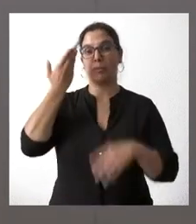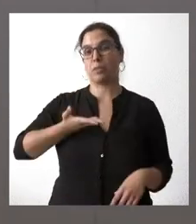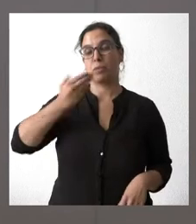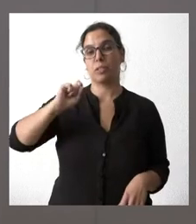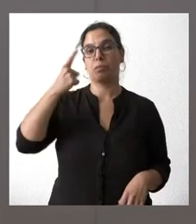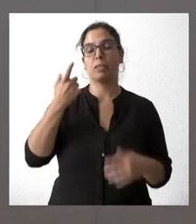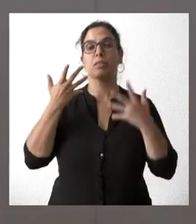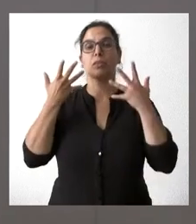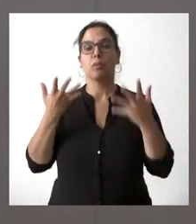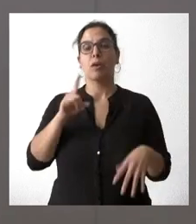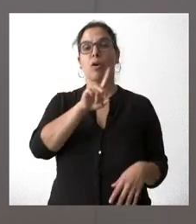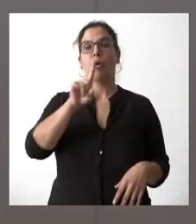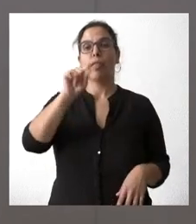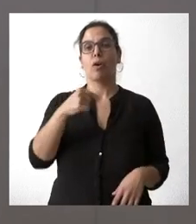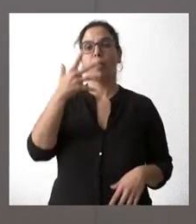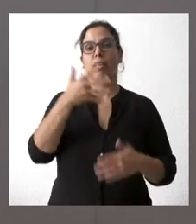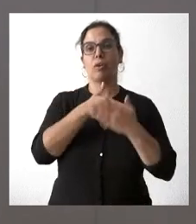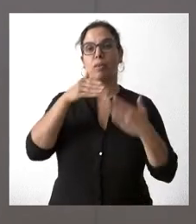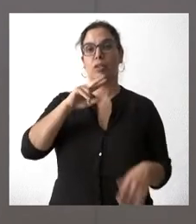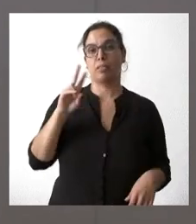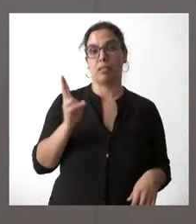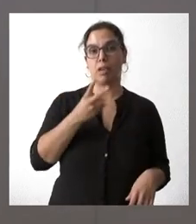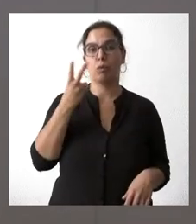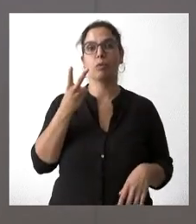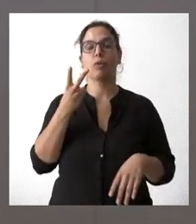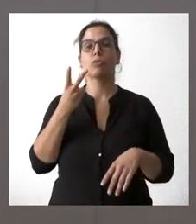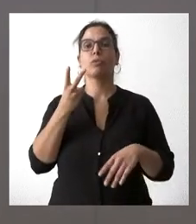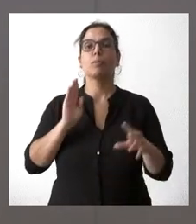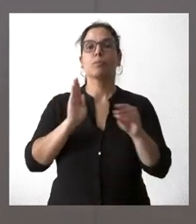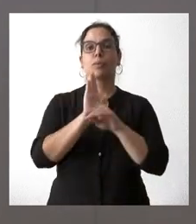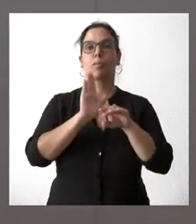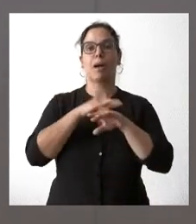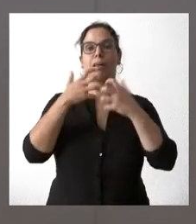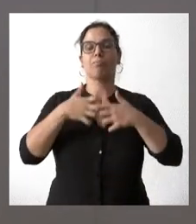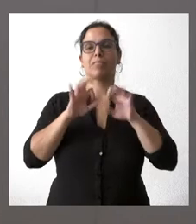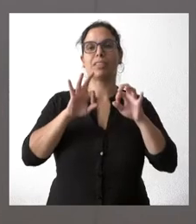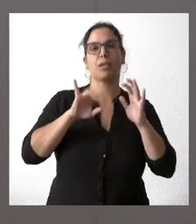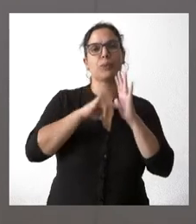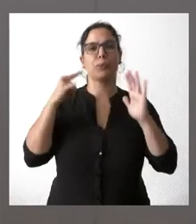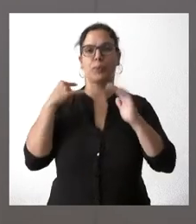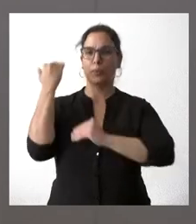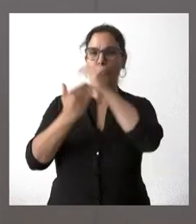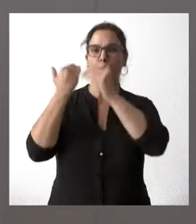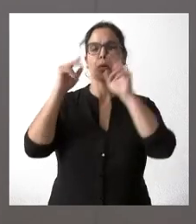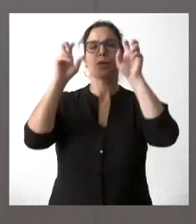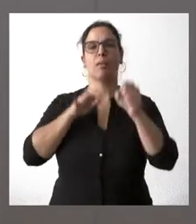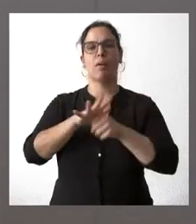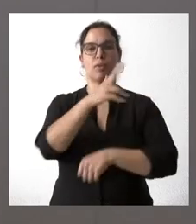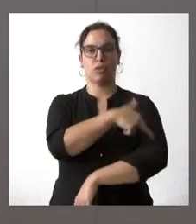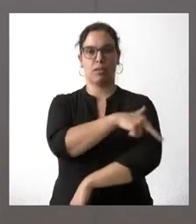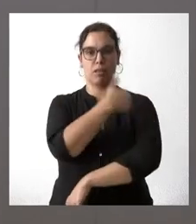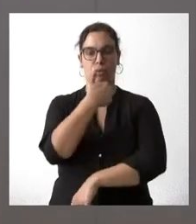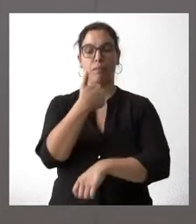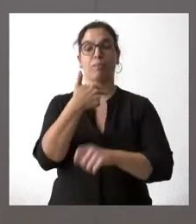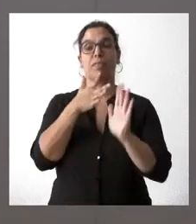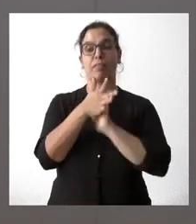Es el destino de 11,5 millones de euros a equipos de alta tecnología en nuestra comunidad autónoma en materia sanitaria. Se trata